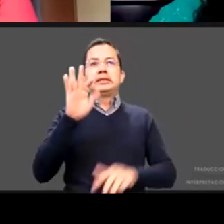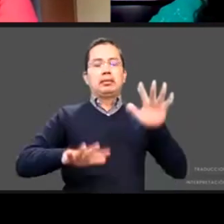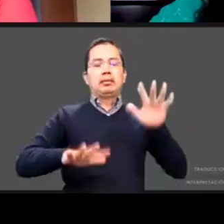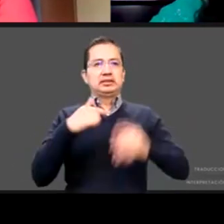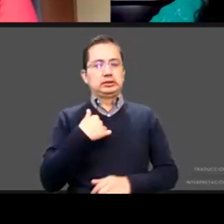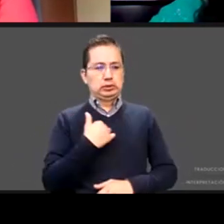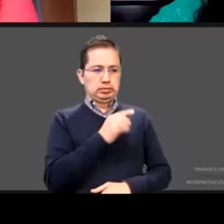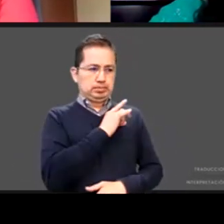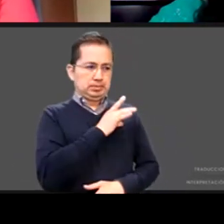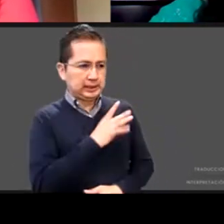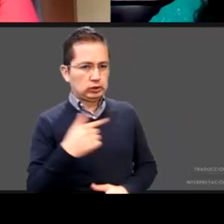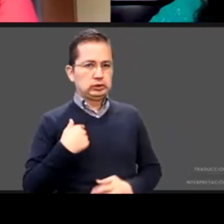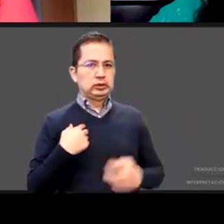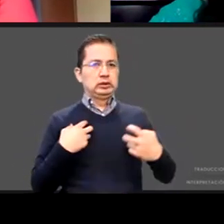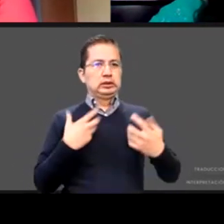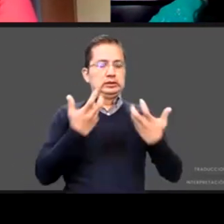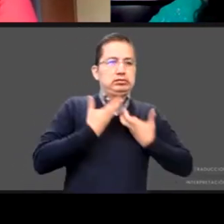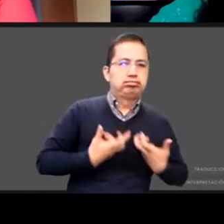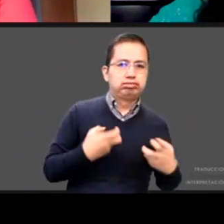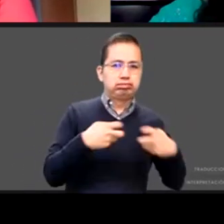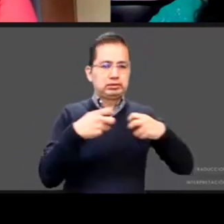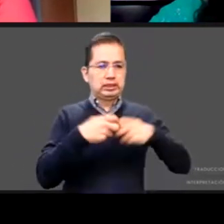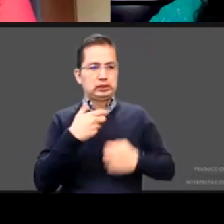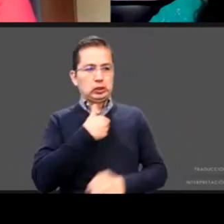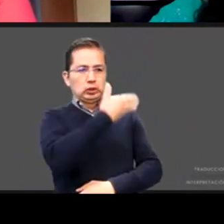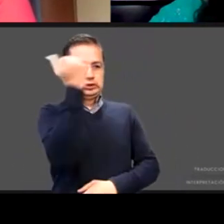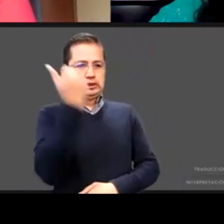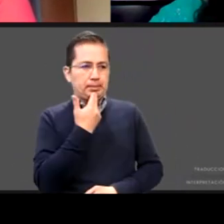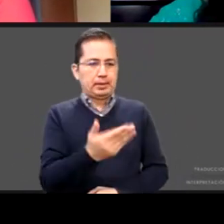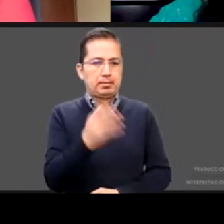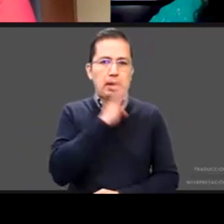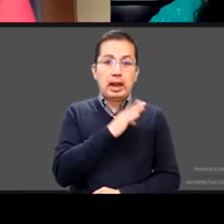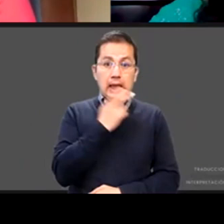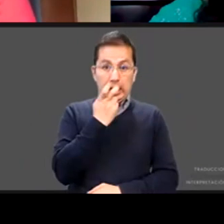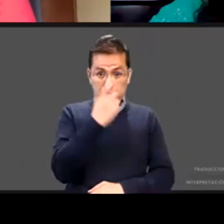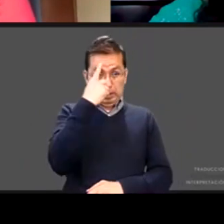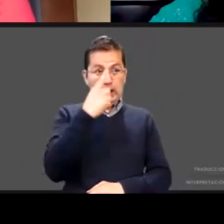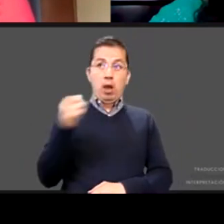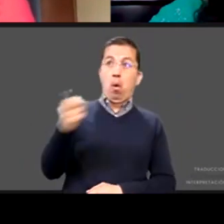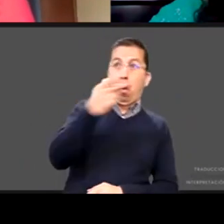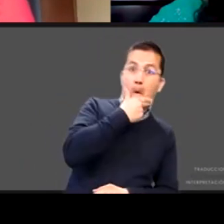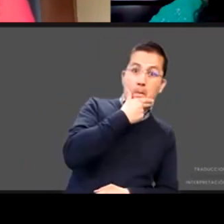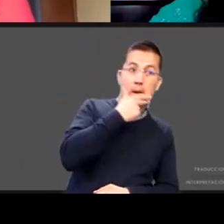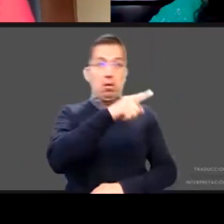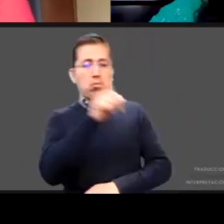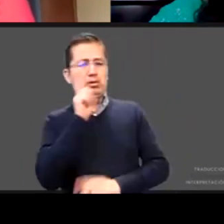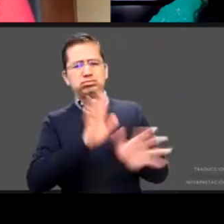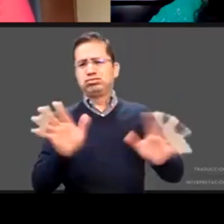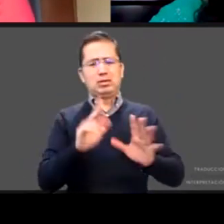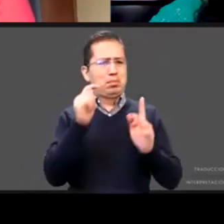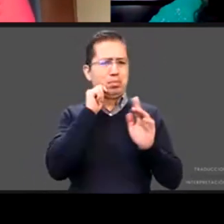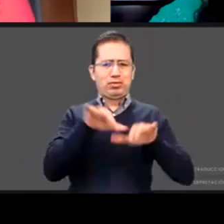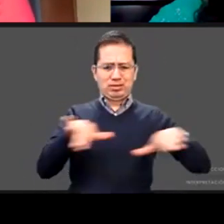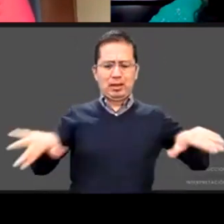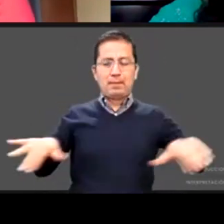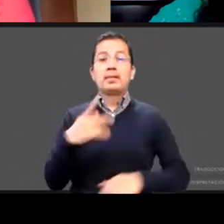puedo ser que no sé si estoy haciendo bien y es independiente de si es hombre o mujer pero también la atribución y ya lo hablaba Heider si las cosas me salen